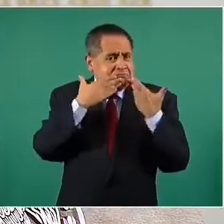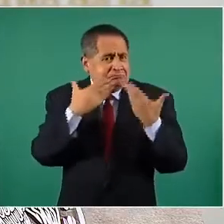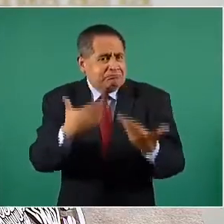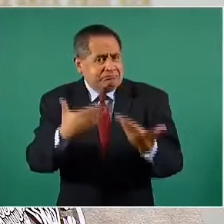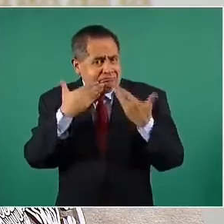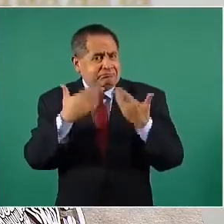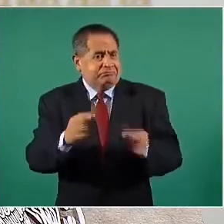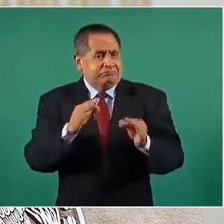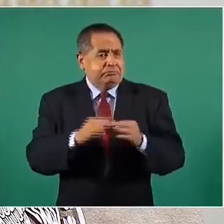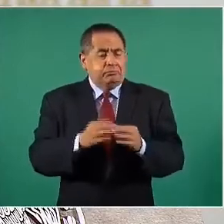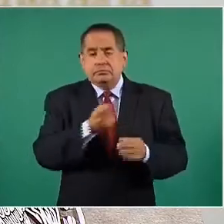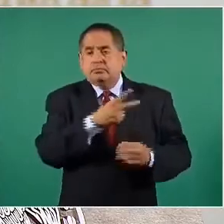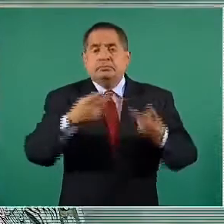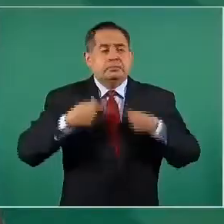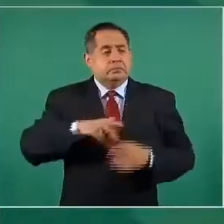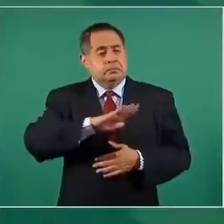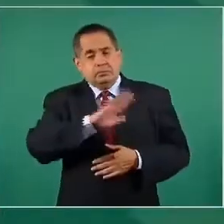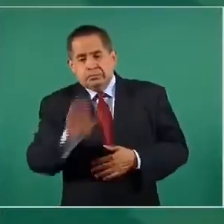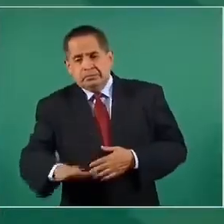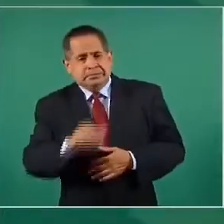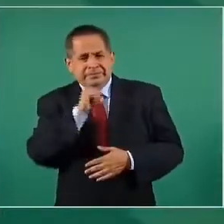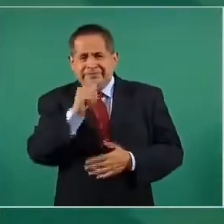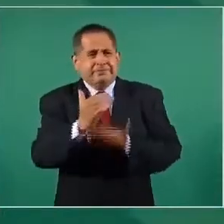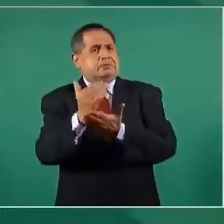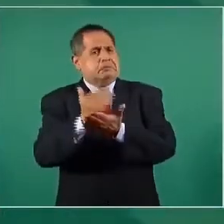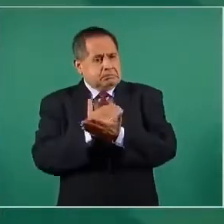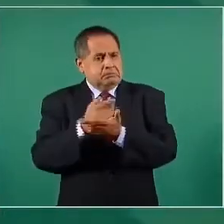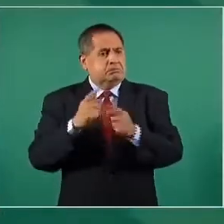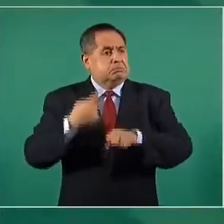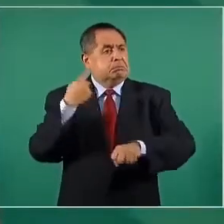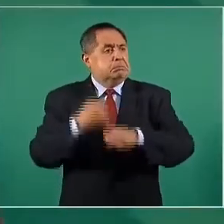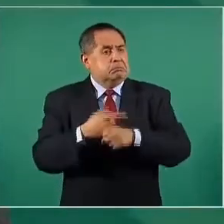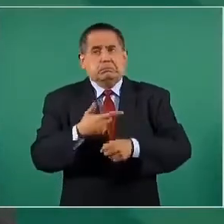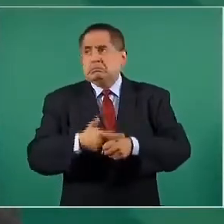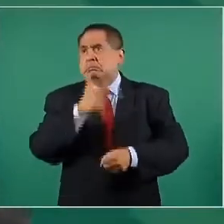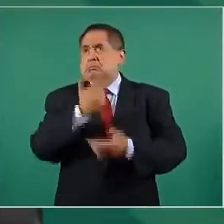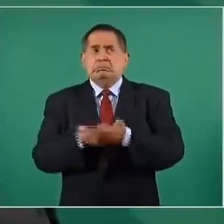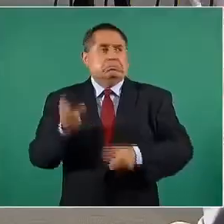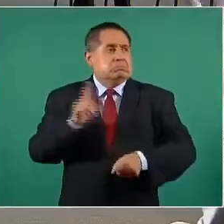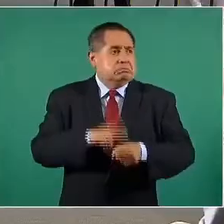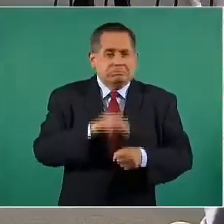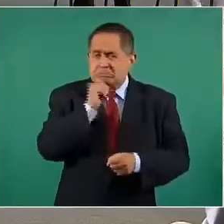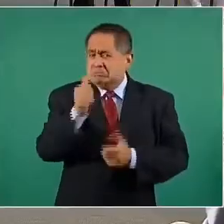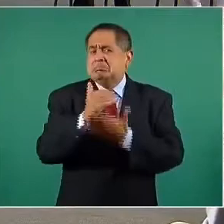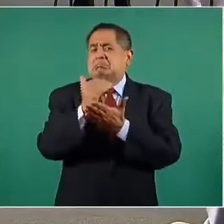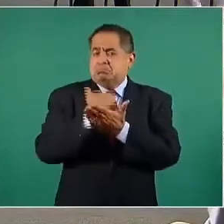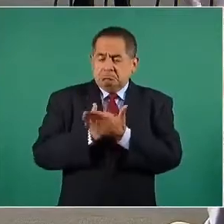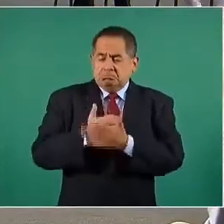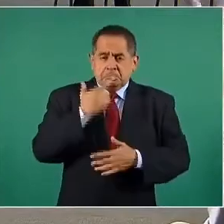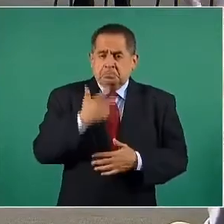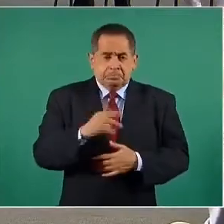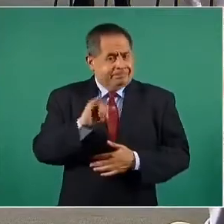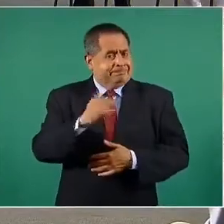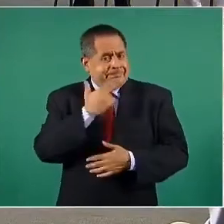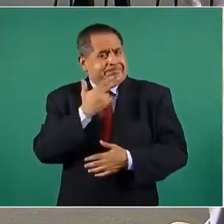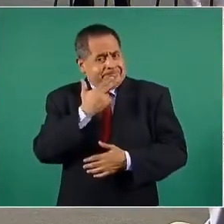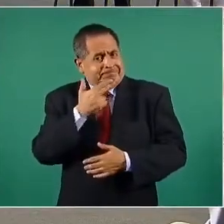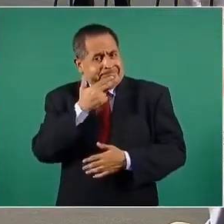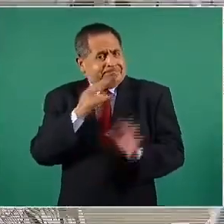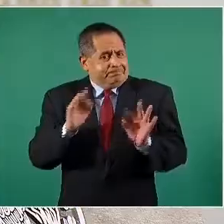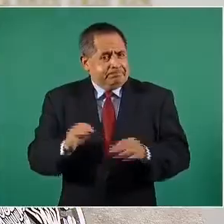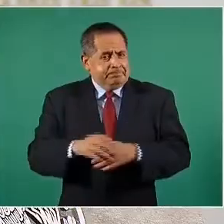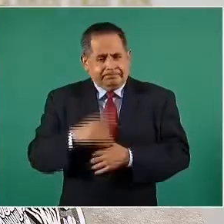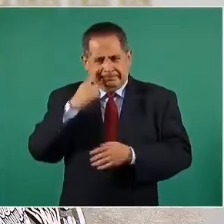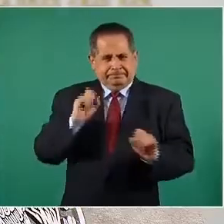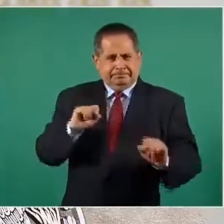mortalidad y de la hospitalización en tiempo real, en datos reales. Vamos a ver un par de